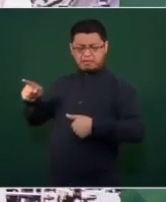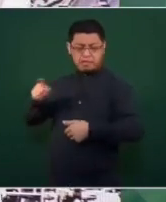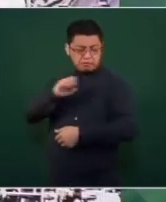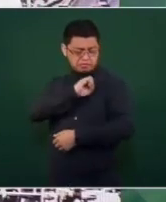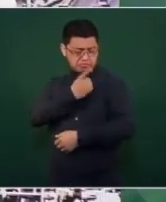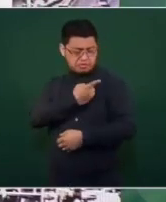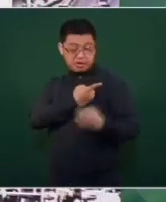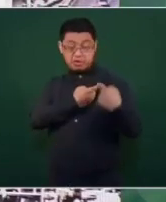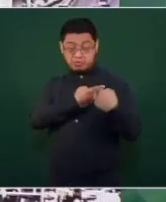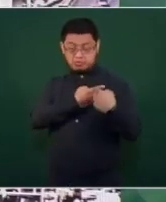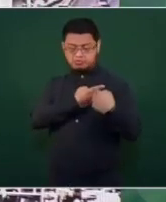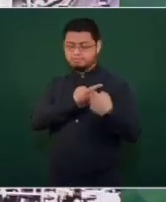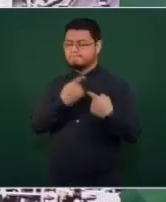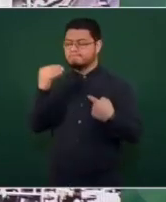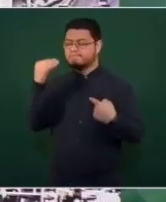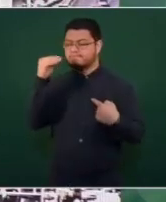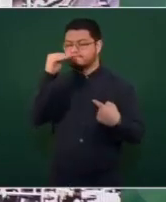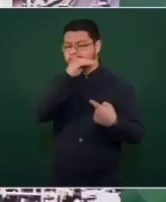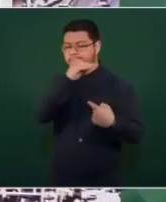gratuita.